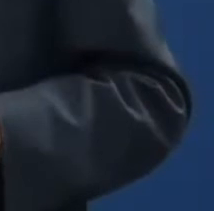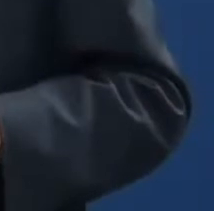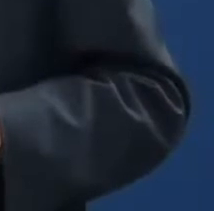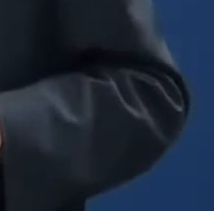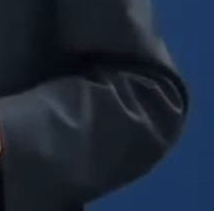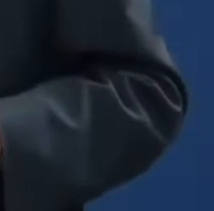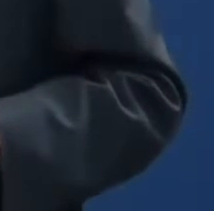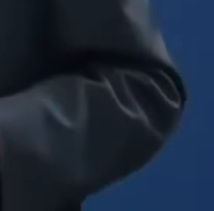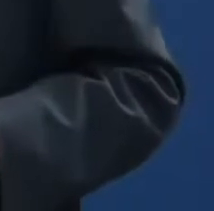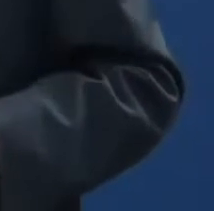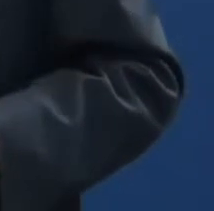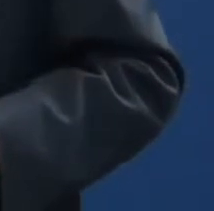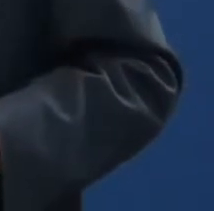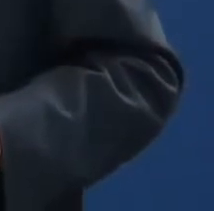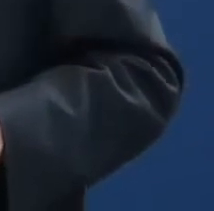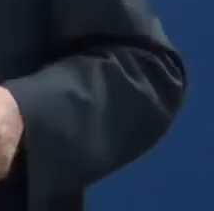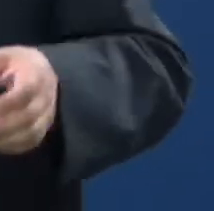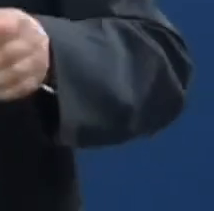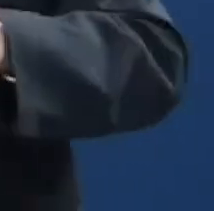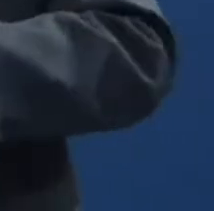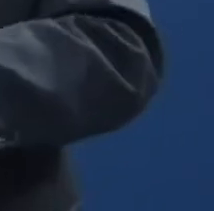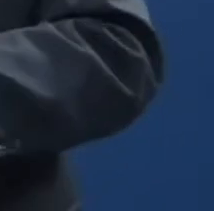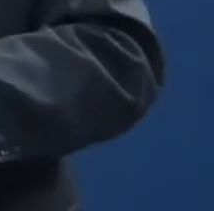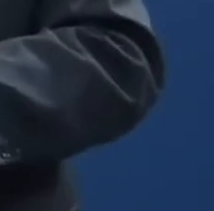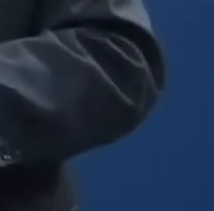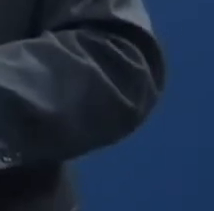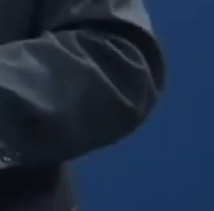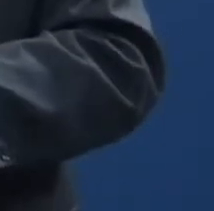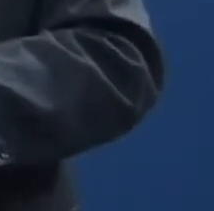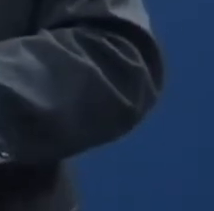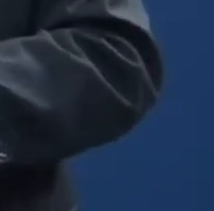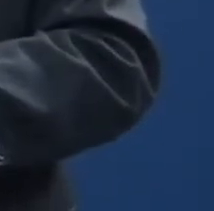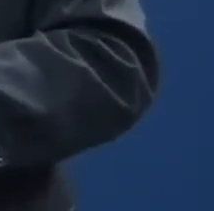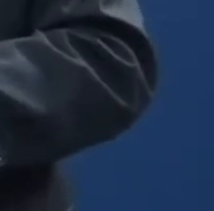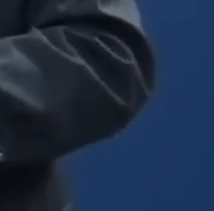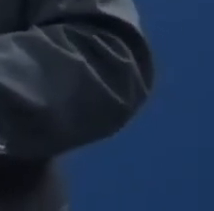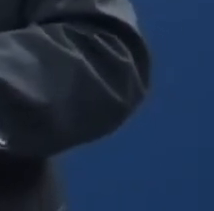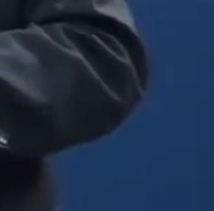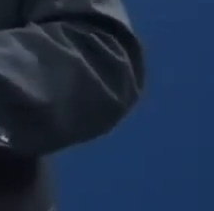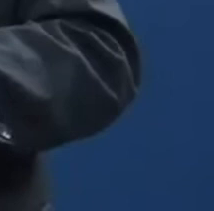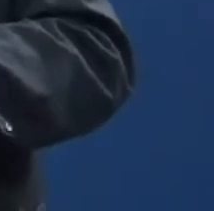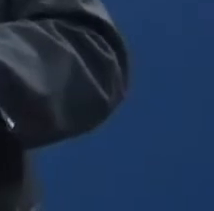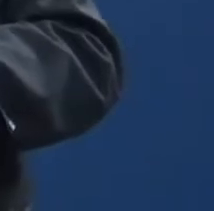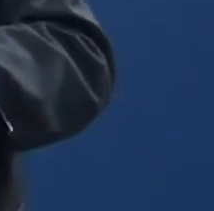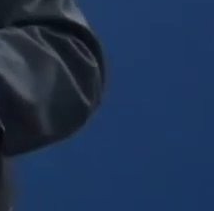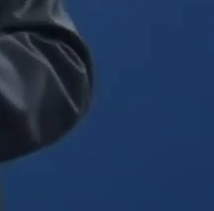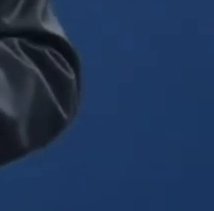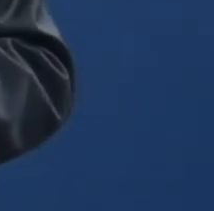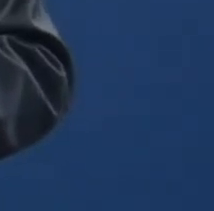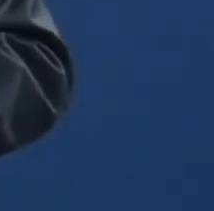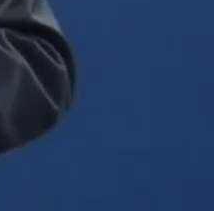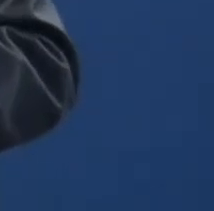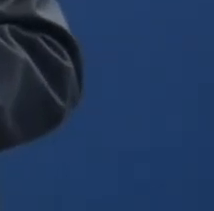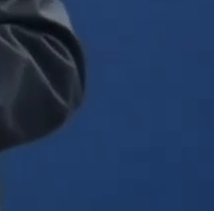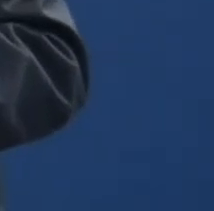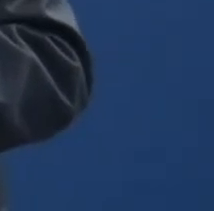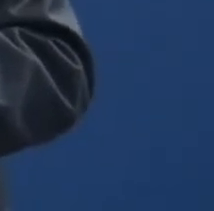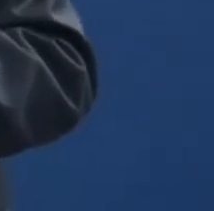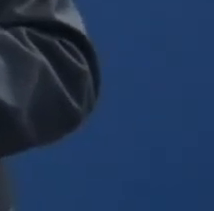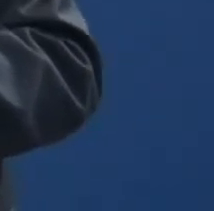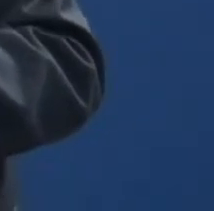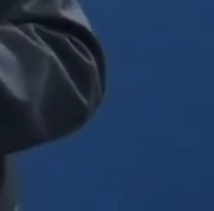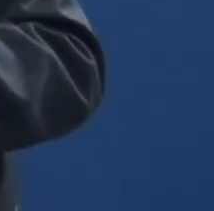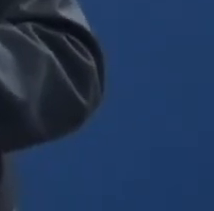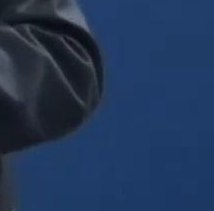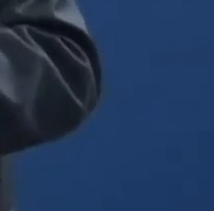relación tecnología y educación. Y vamos a leer también algunos mensajes. Epifanio Lara nos dice, a